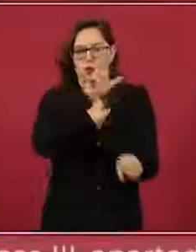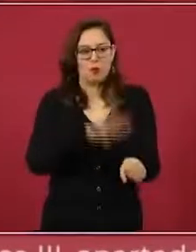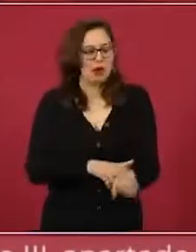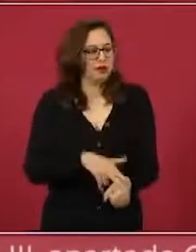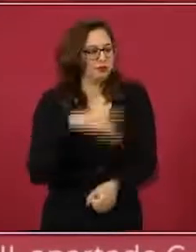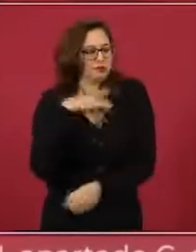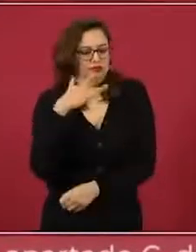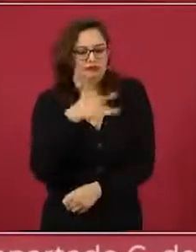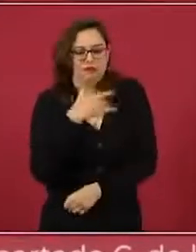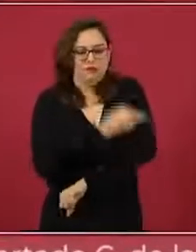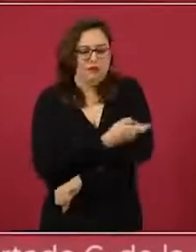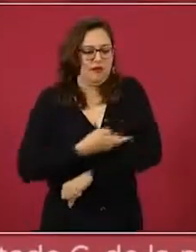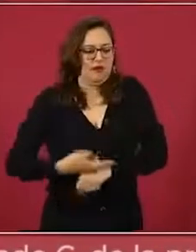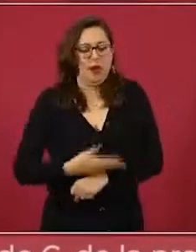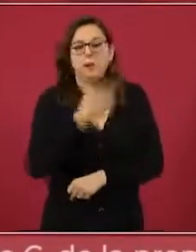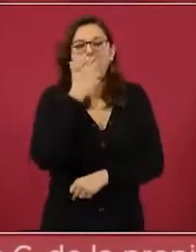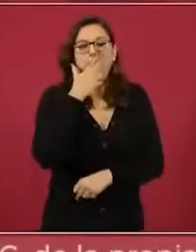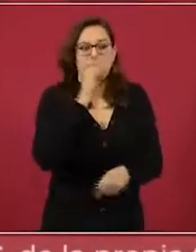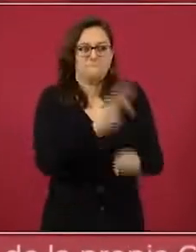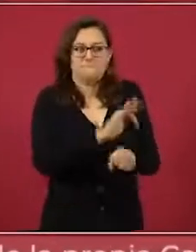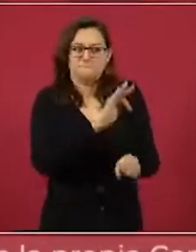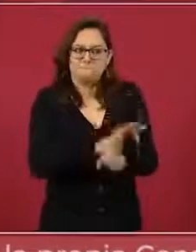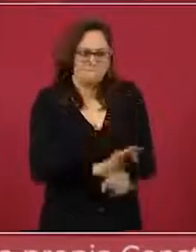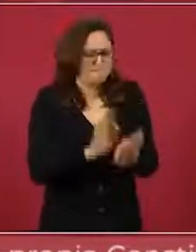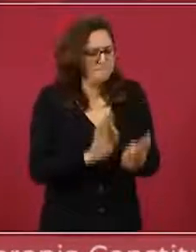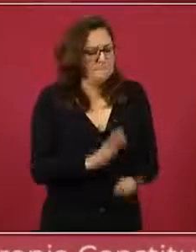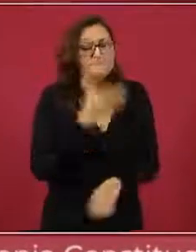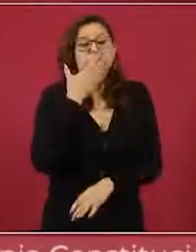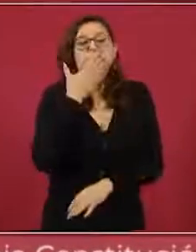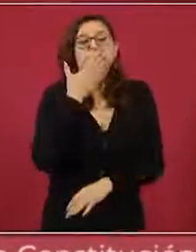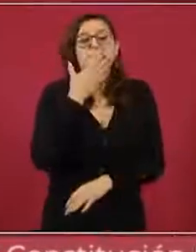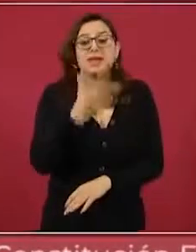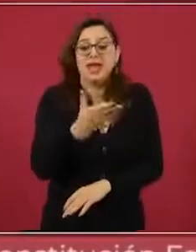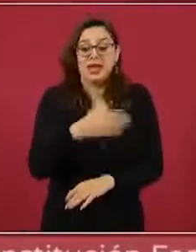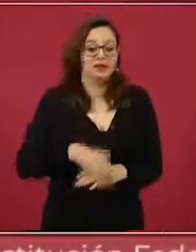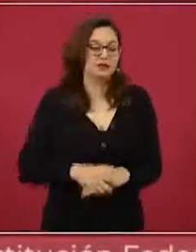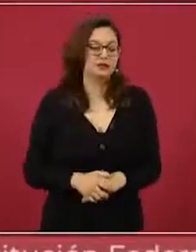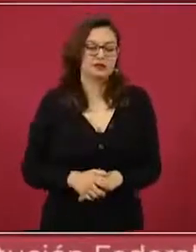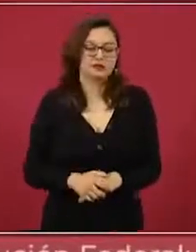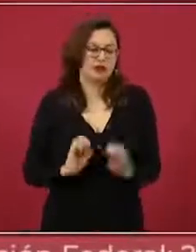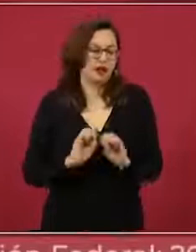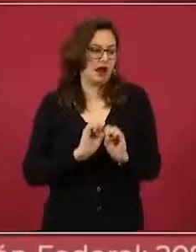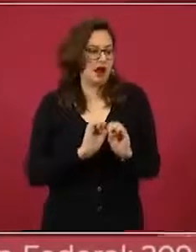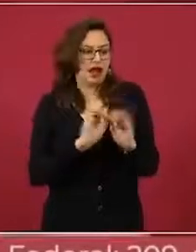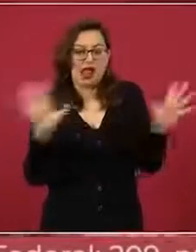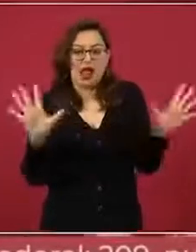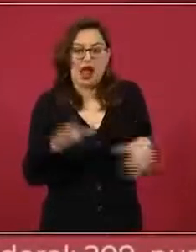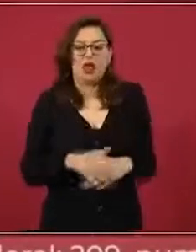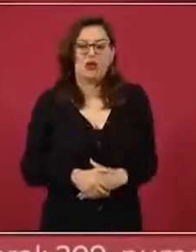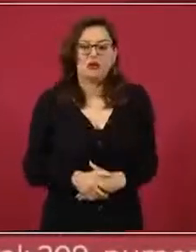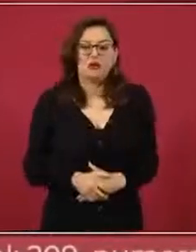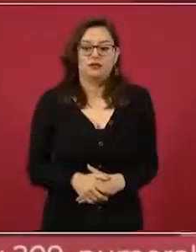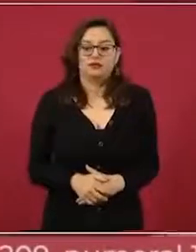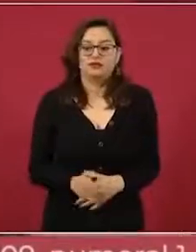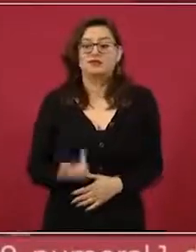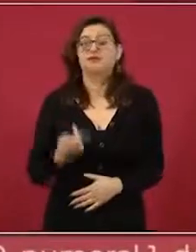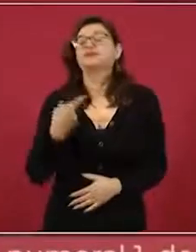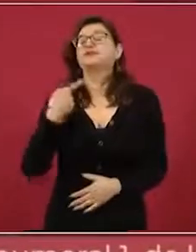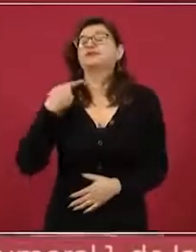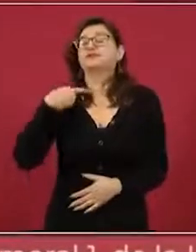noble. No tenemos nada en contra de eso. Lo que sí nos parece muy lamentable es que haya grupos de